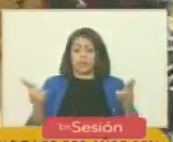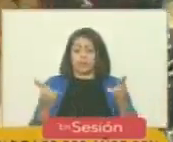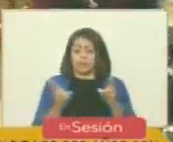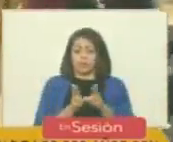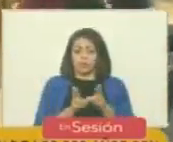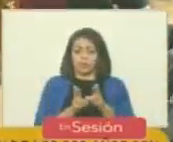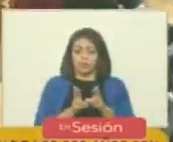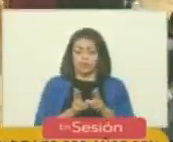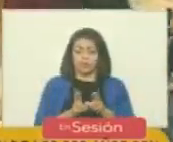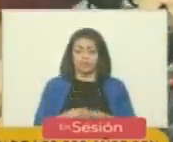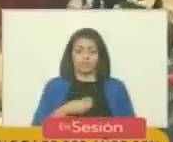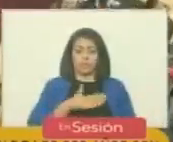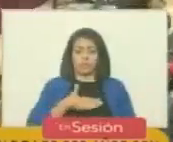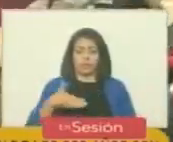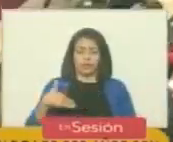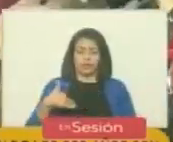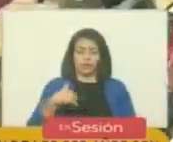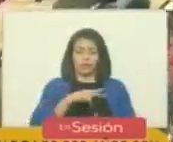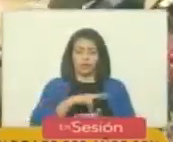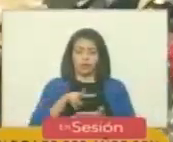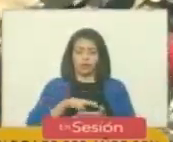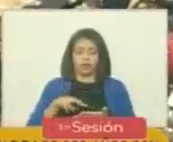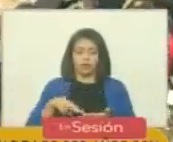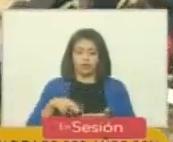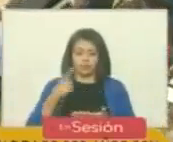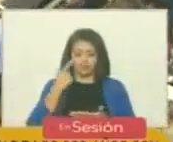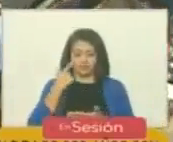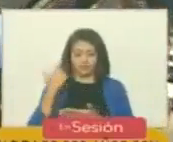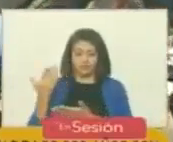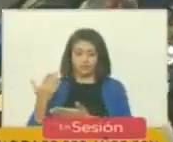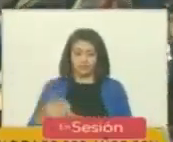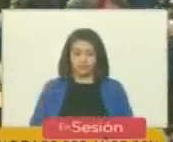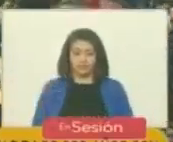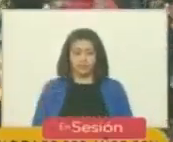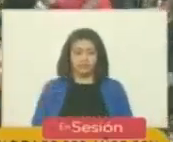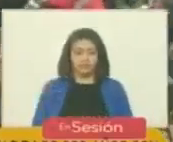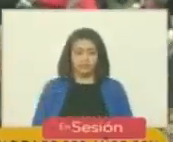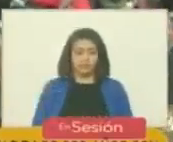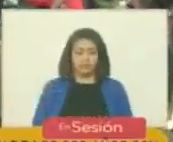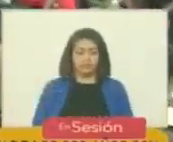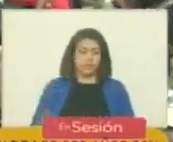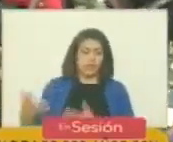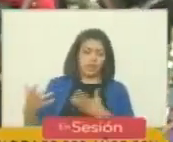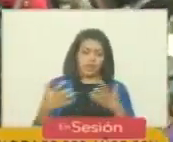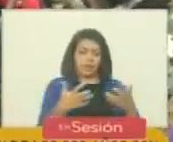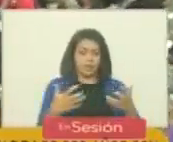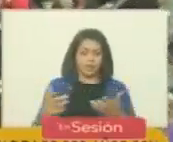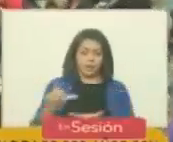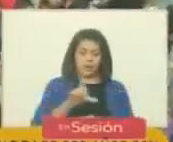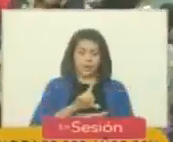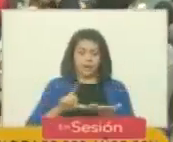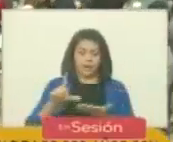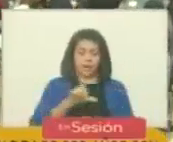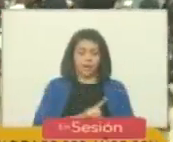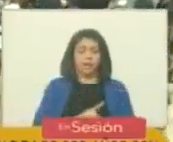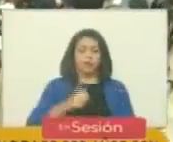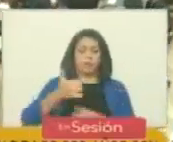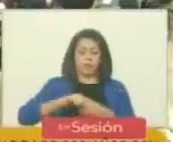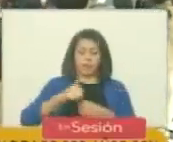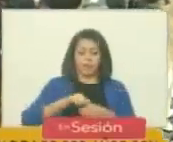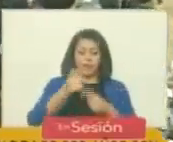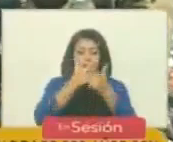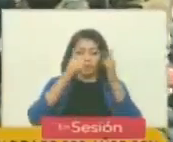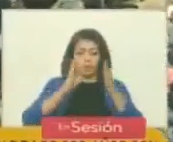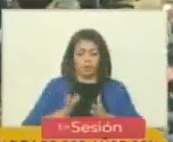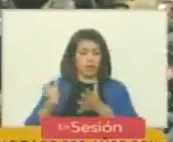les quiero leer es el siguiente. La batalla naval del lago de Maracaibo. El libertador luego